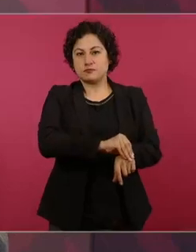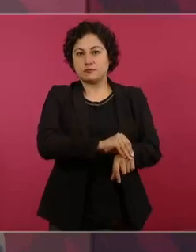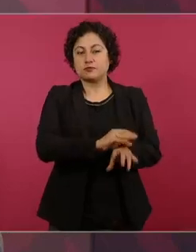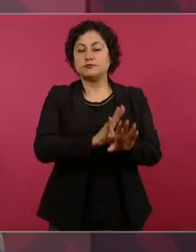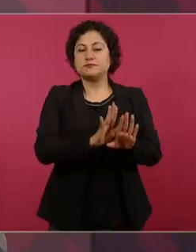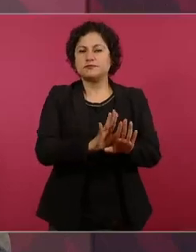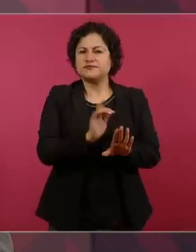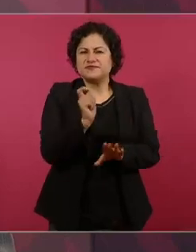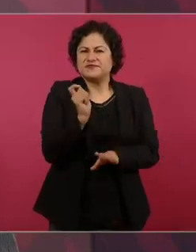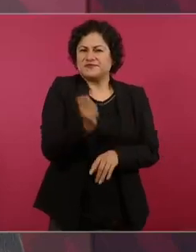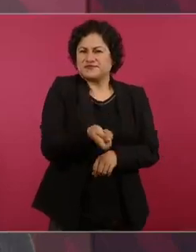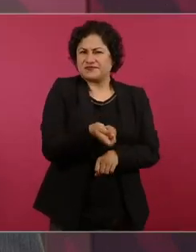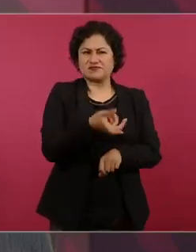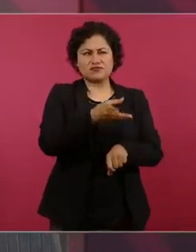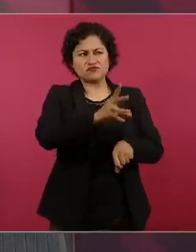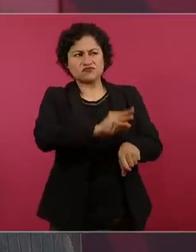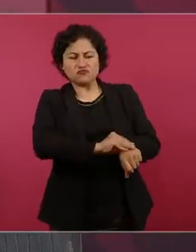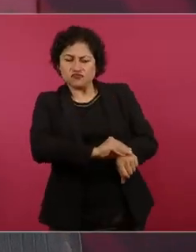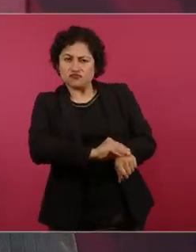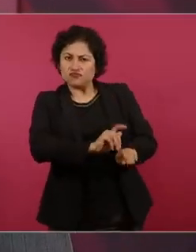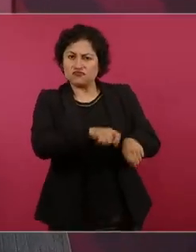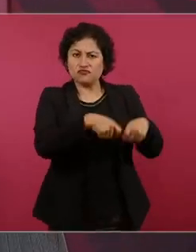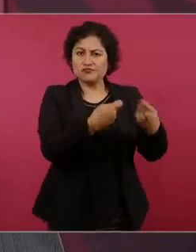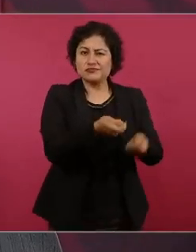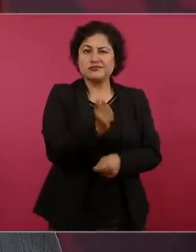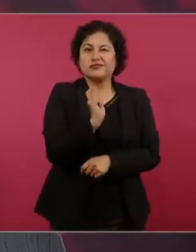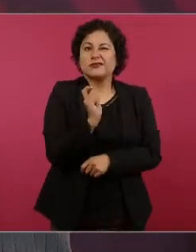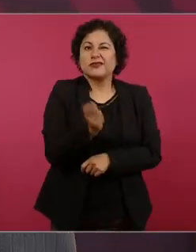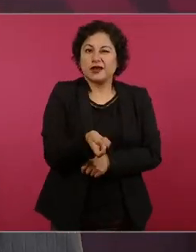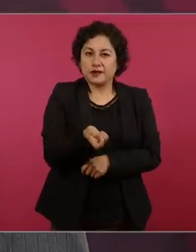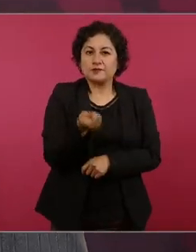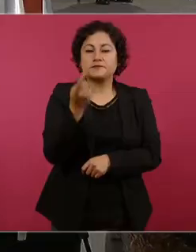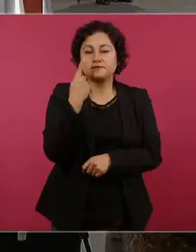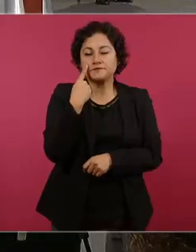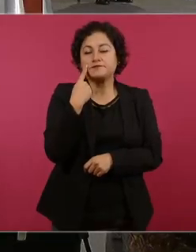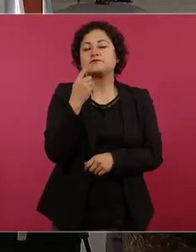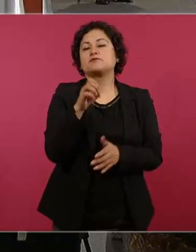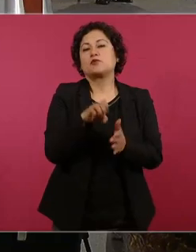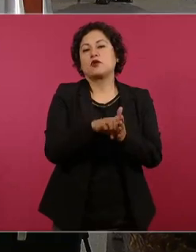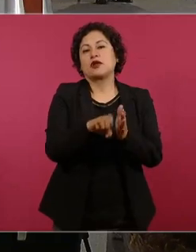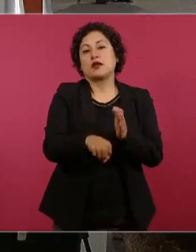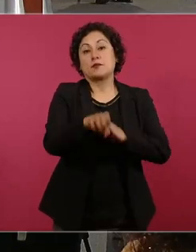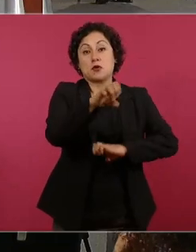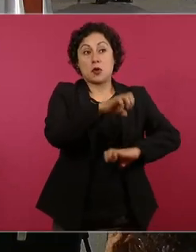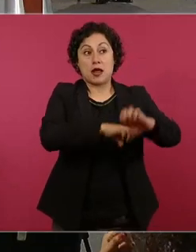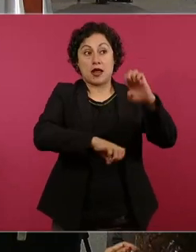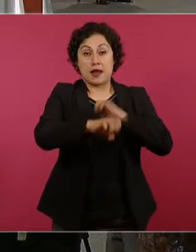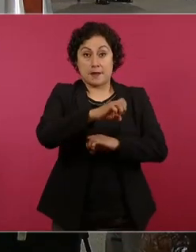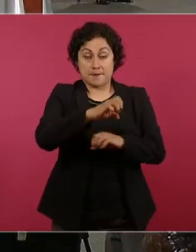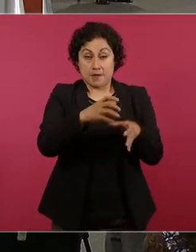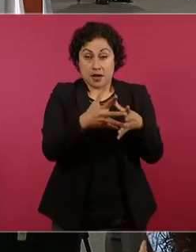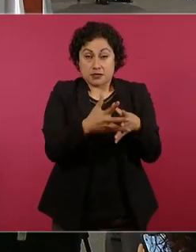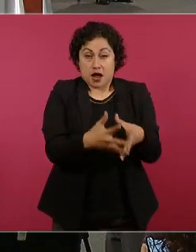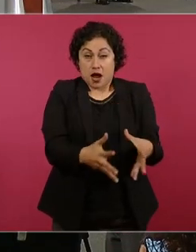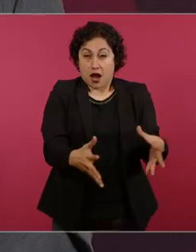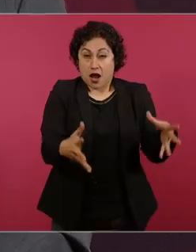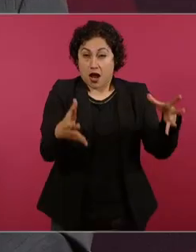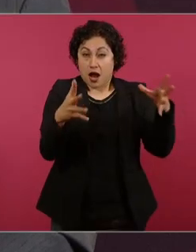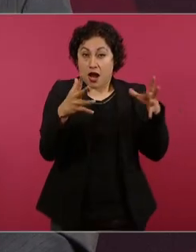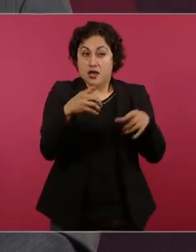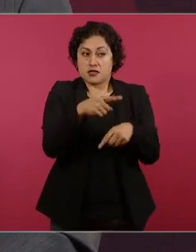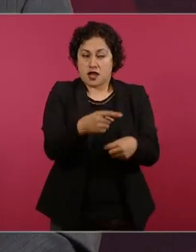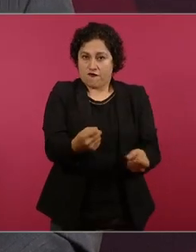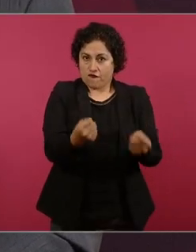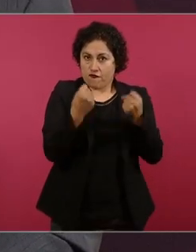en que una empresa importante fuerte que tiene